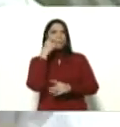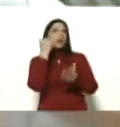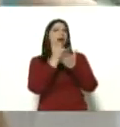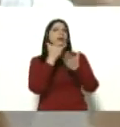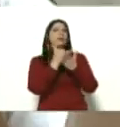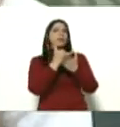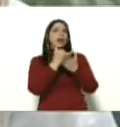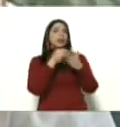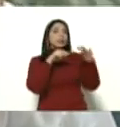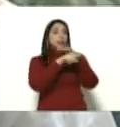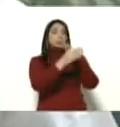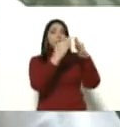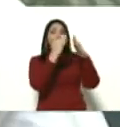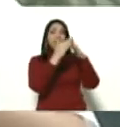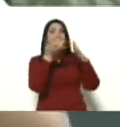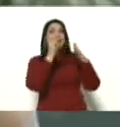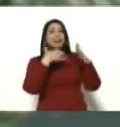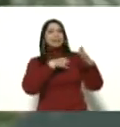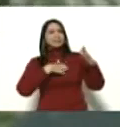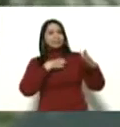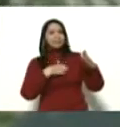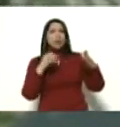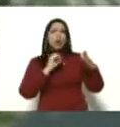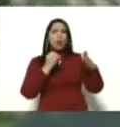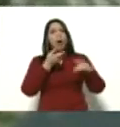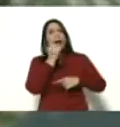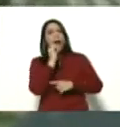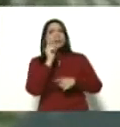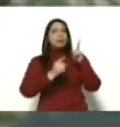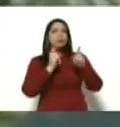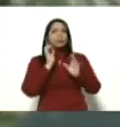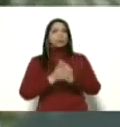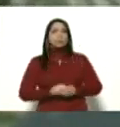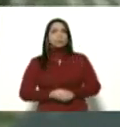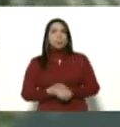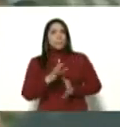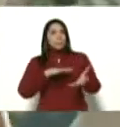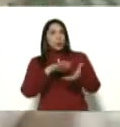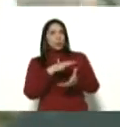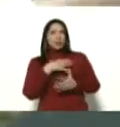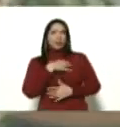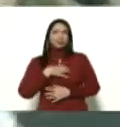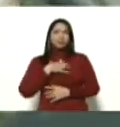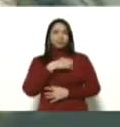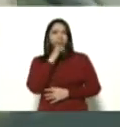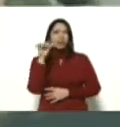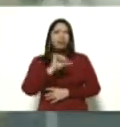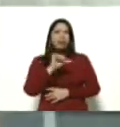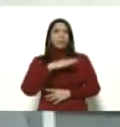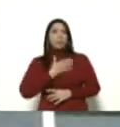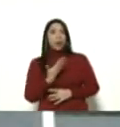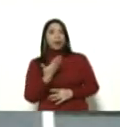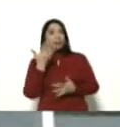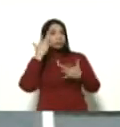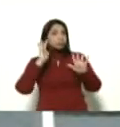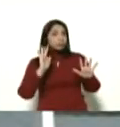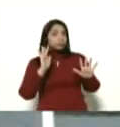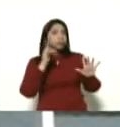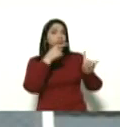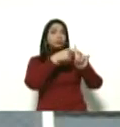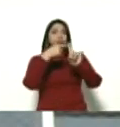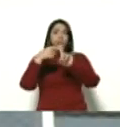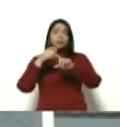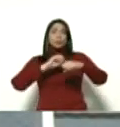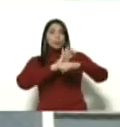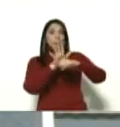si tenemos algún síntoma si tenemos alguna situación de malestar que pueda arrojar un caso de COVID